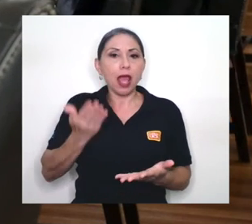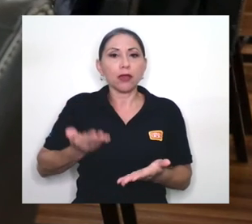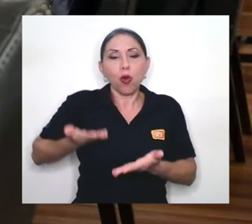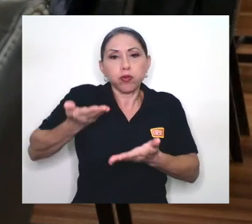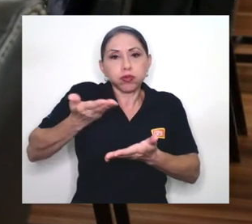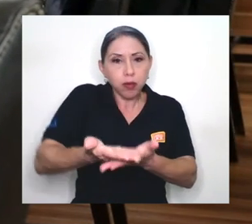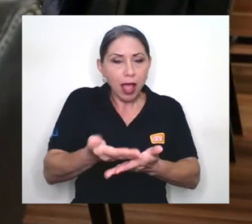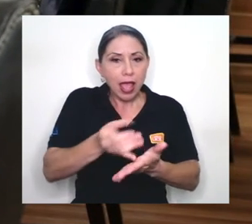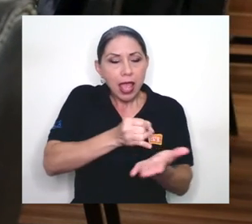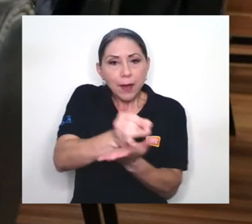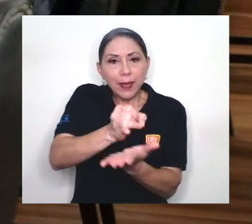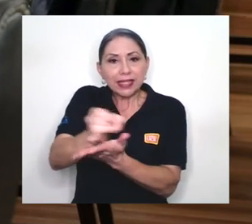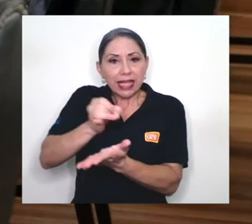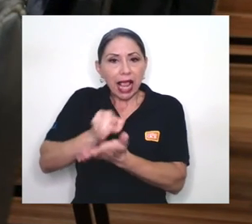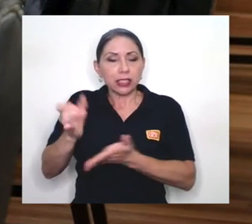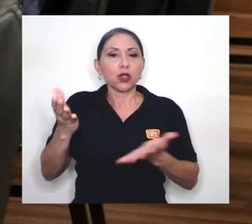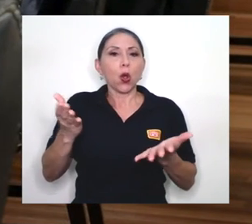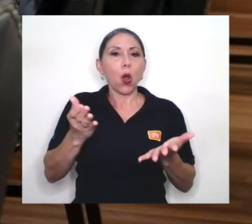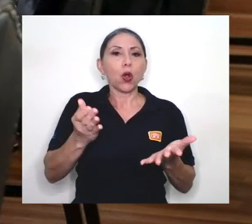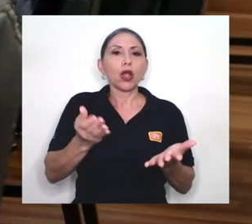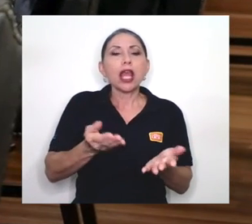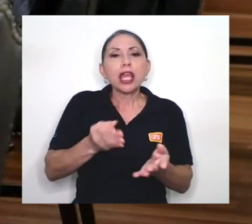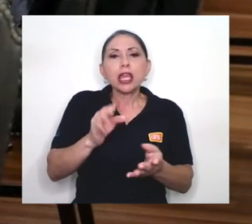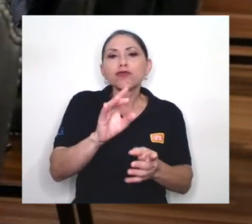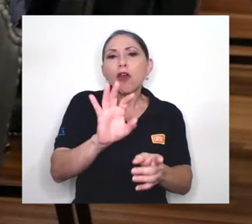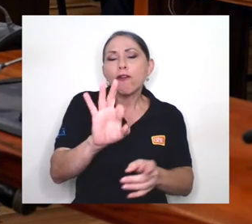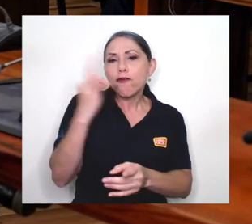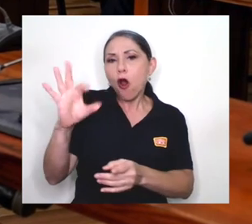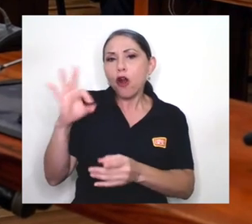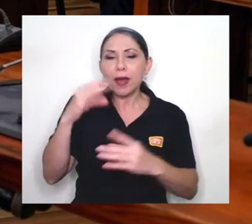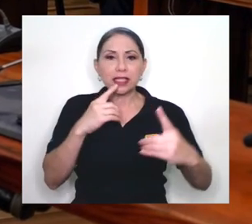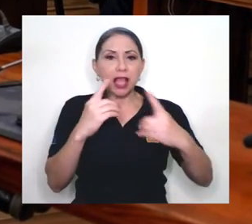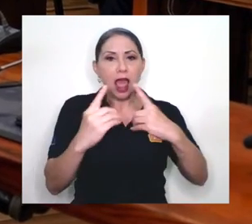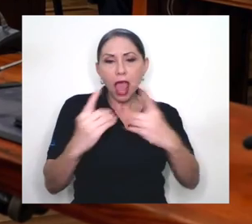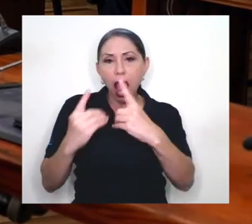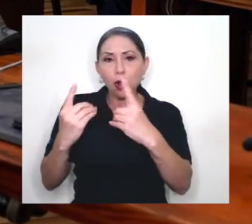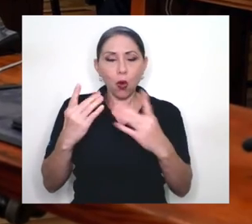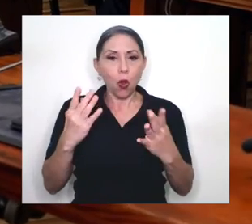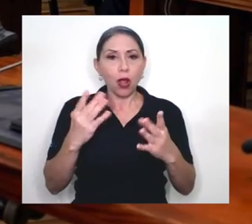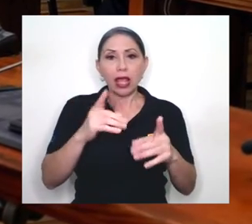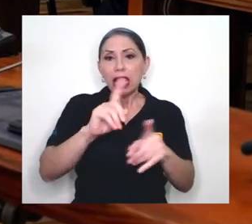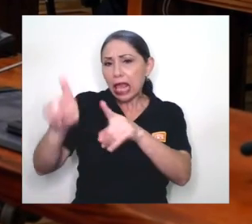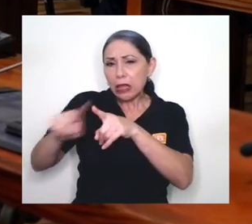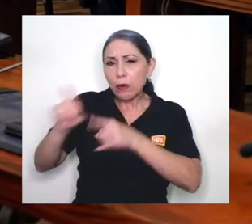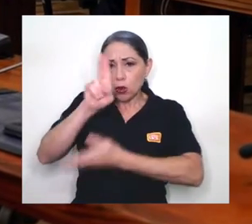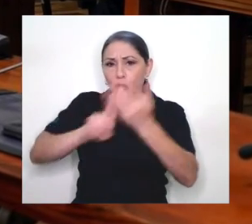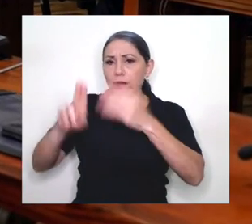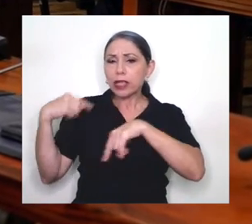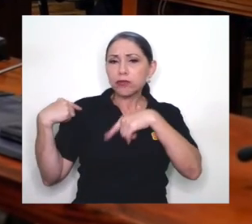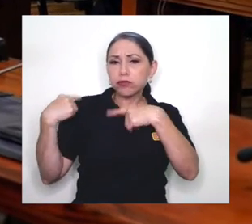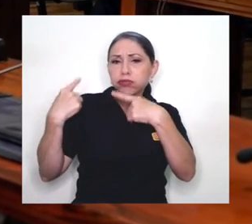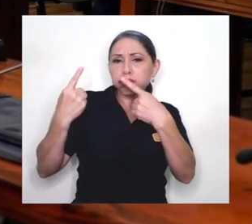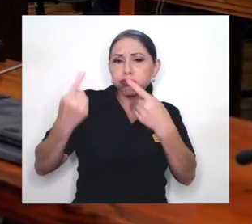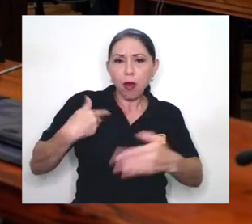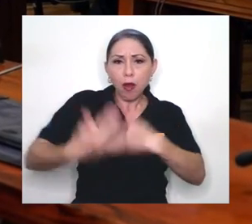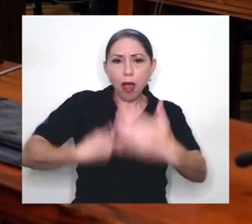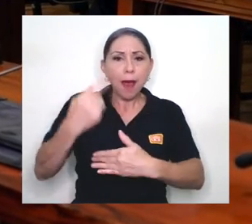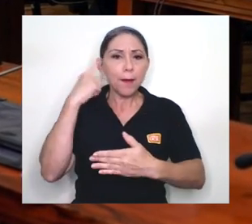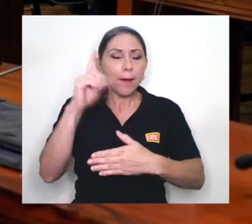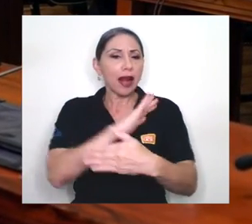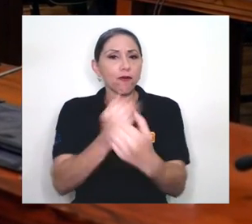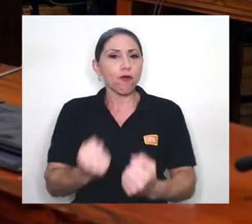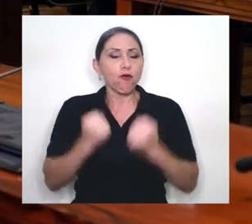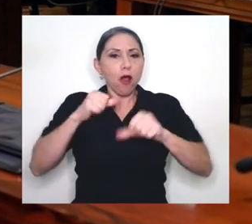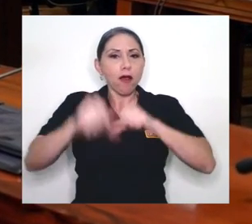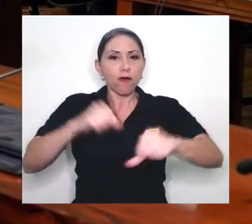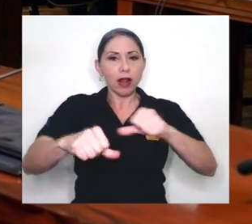y las formas de diálogo que las universidades han venido desarrollando para fortalecer ese esfuerzo.